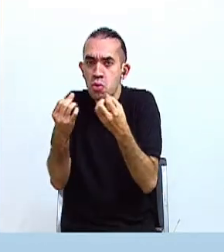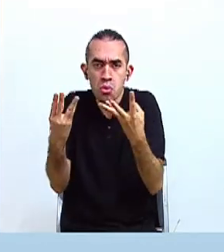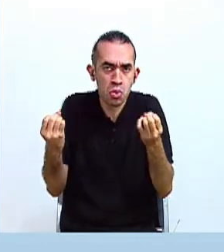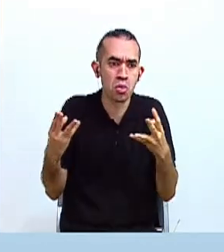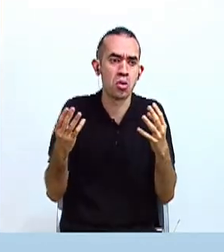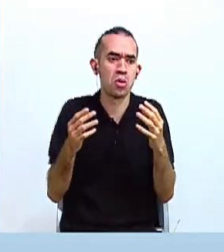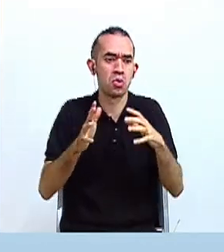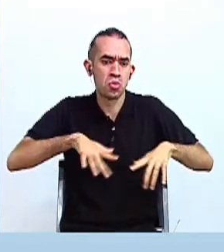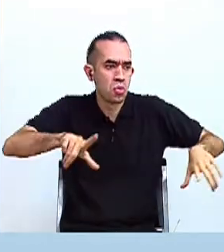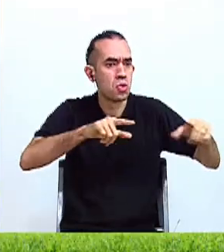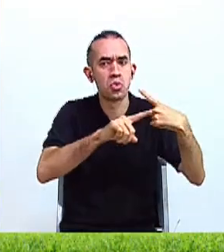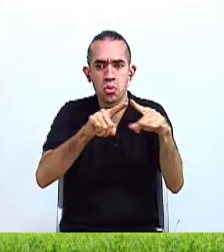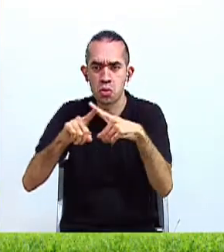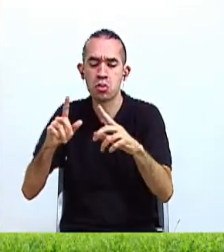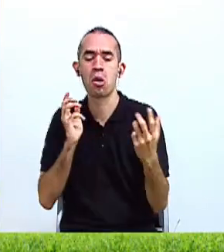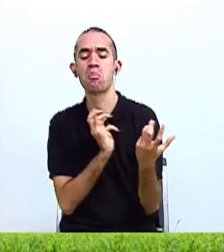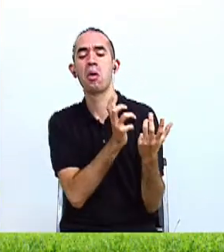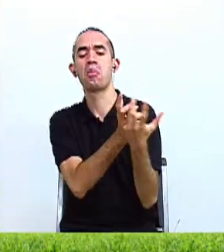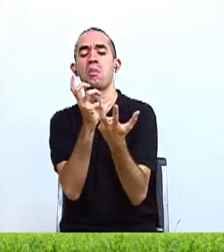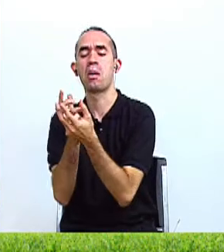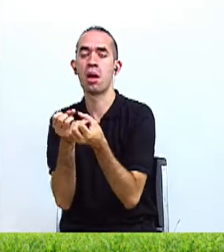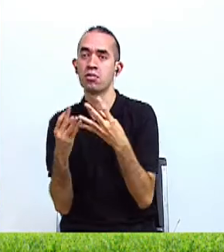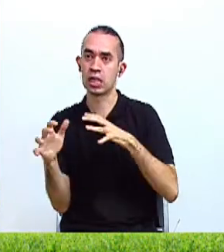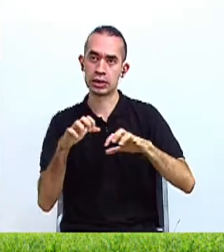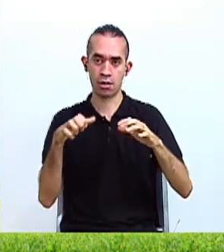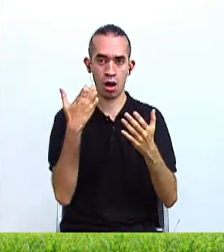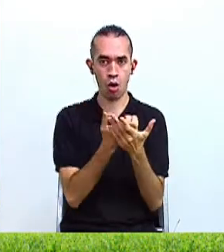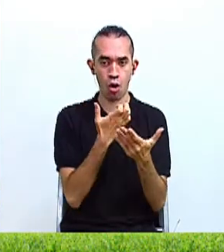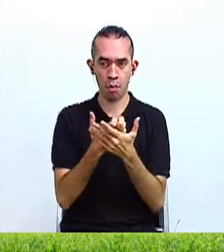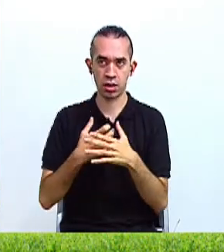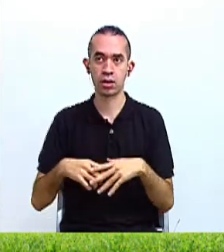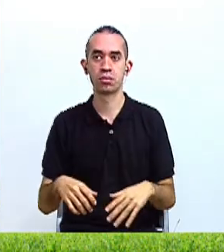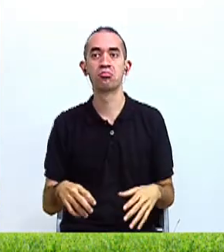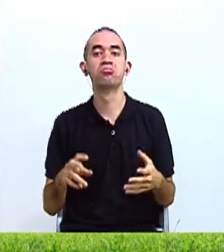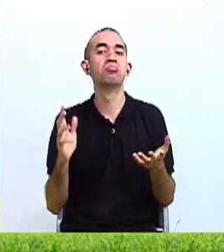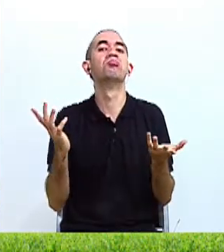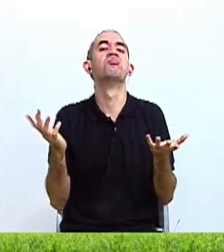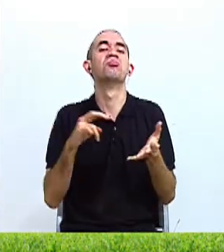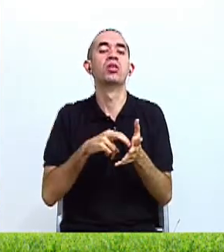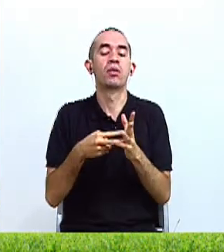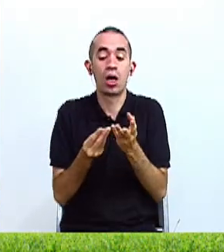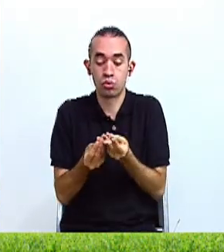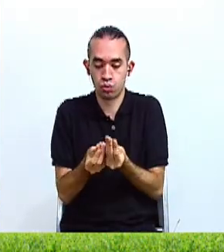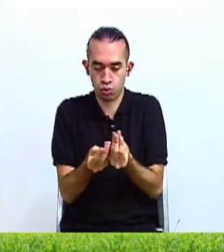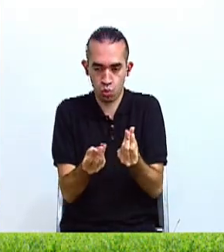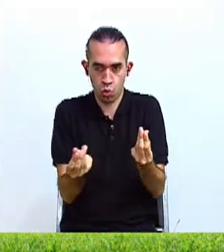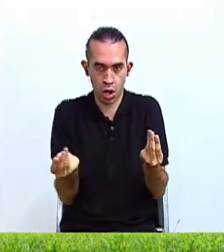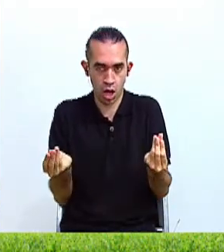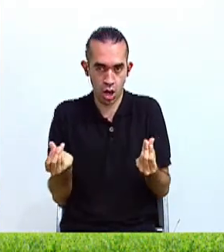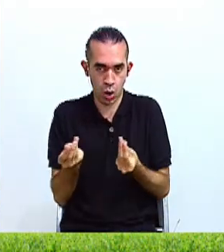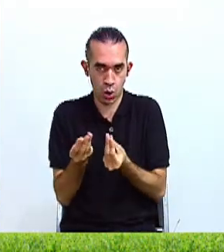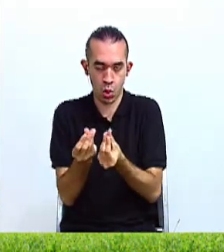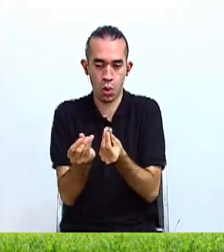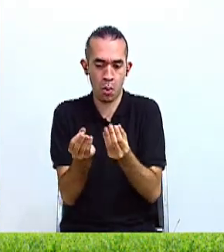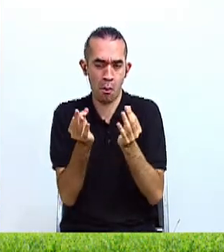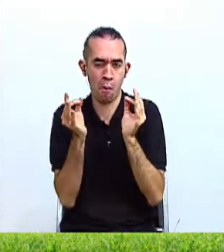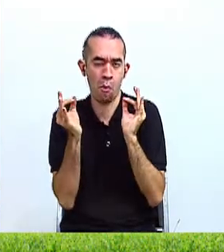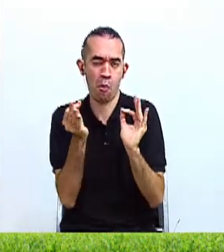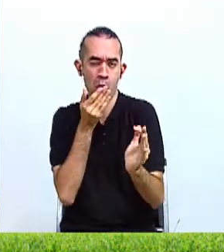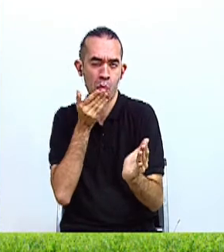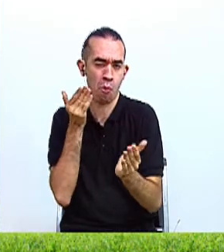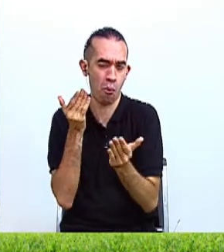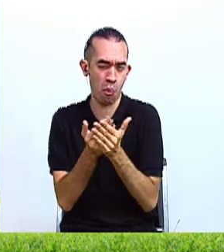económicas. Esto además nos va a generar condiciones muy favorables en el suelo. Nuestros aborígenes reconocieron